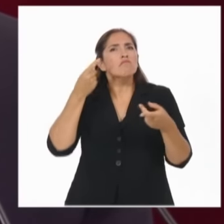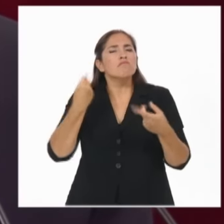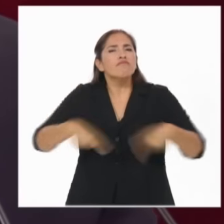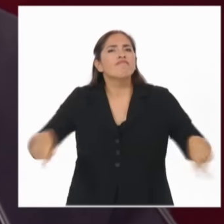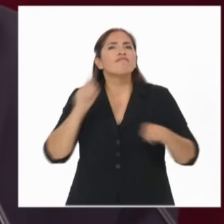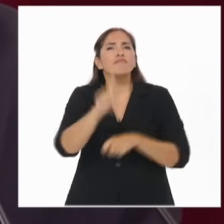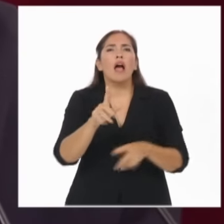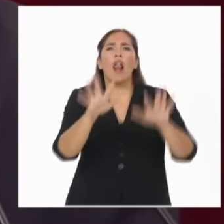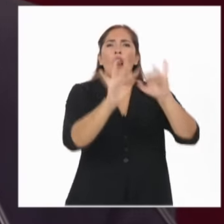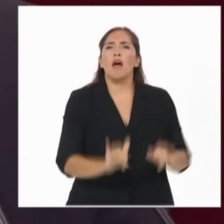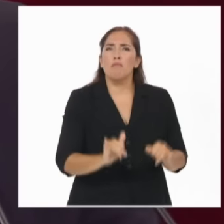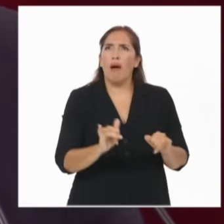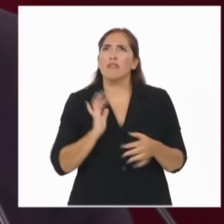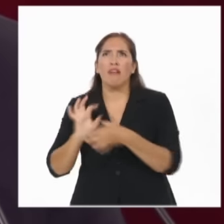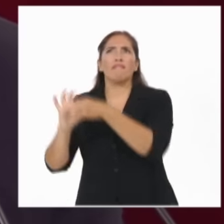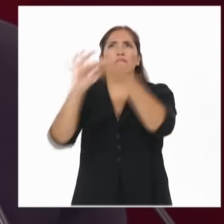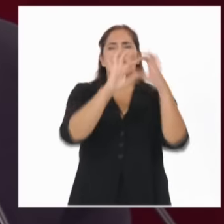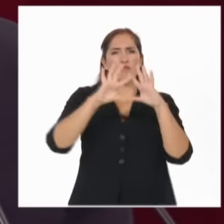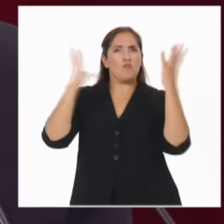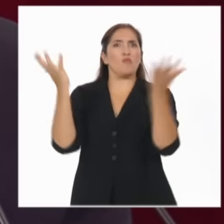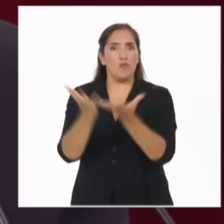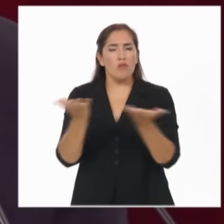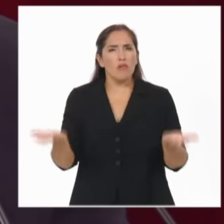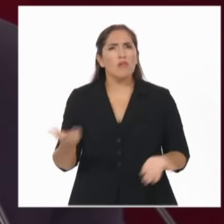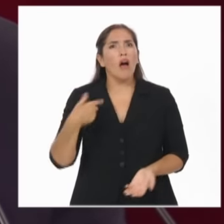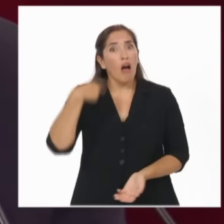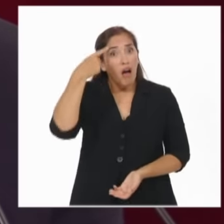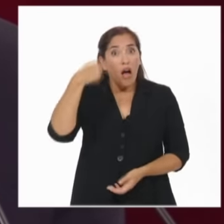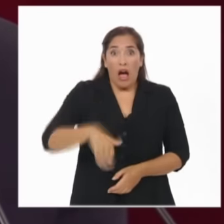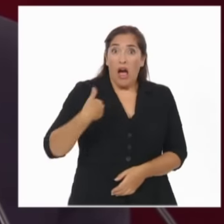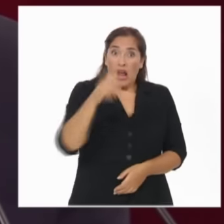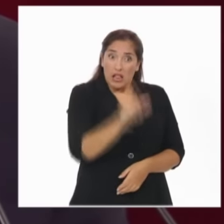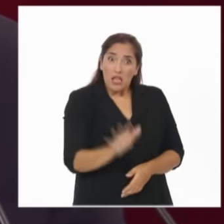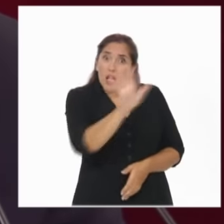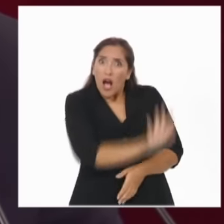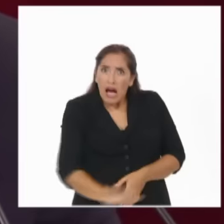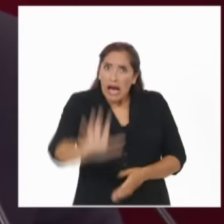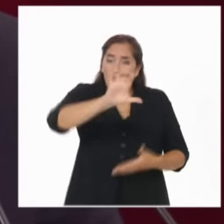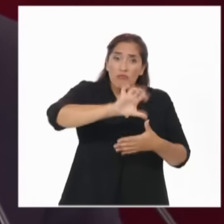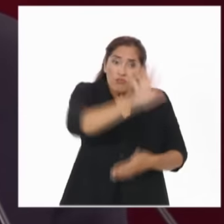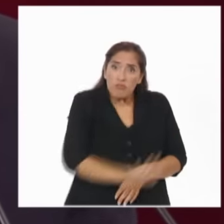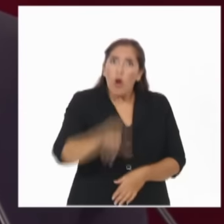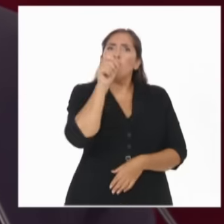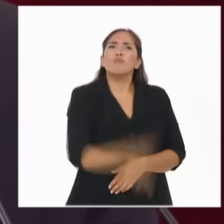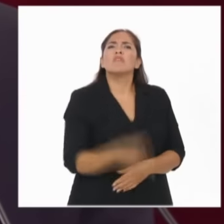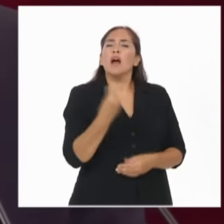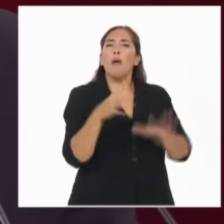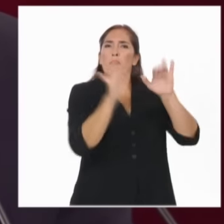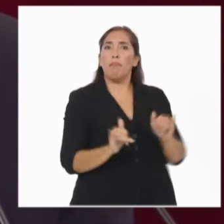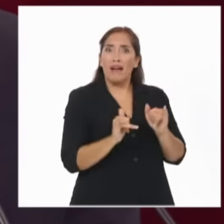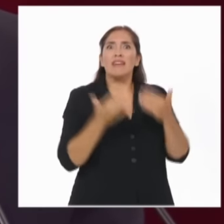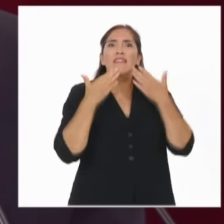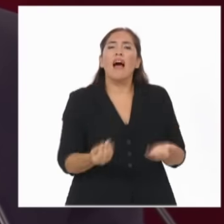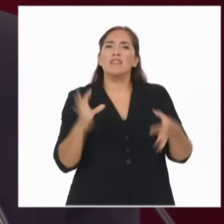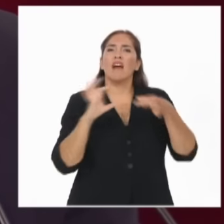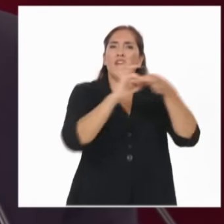Tenemos que recordar la bendición que significa vivir en una zona de paz. Gracias a la alianza estratégica con Brasil y